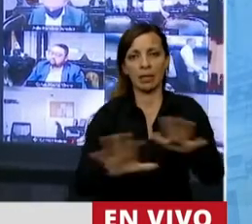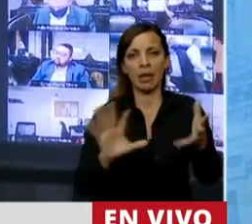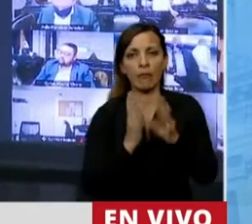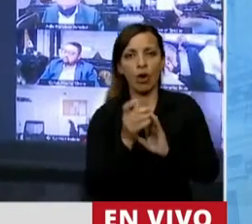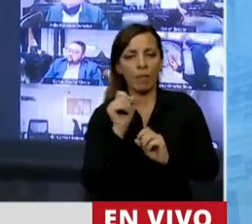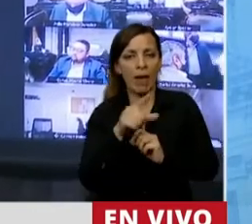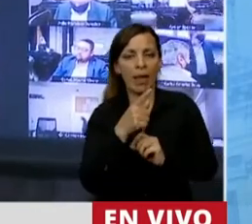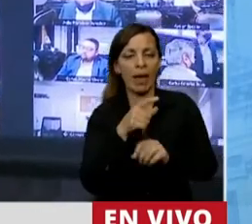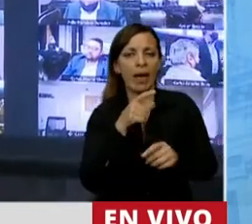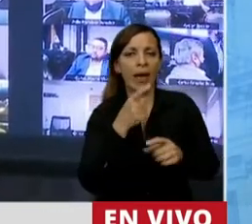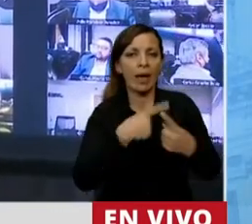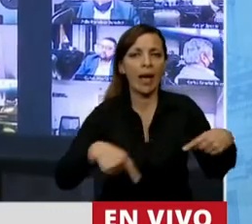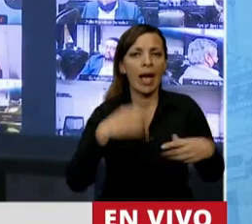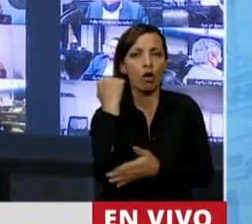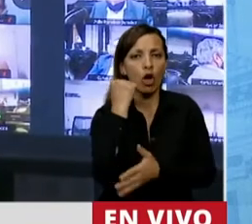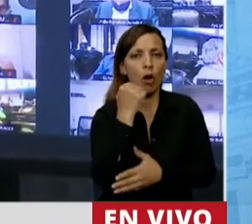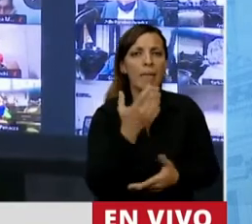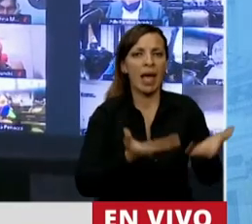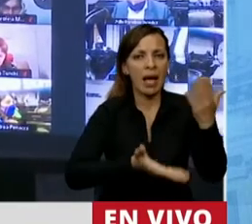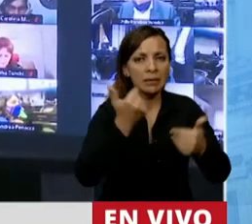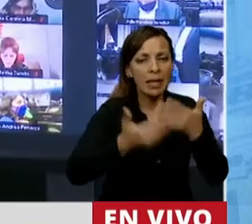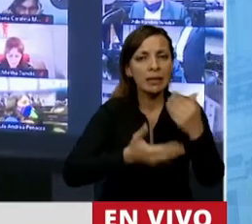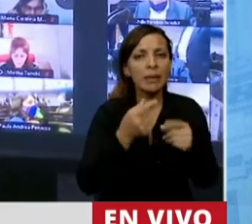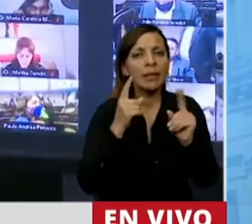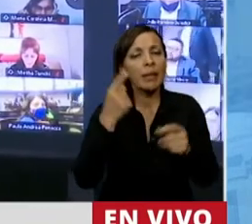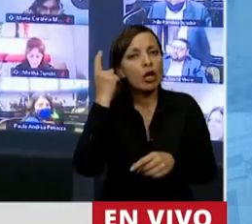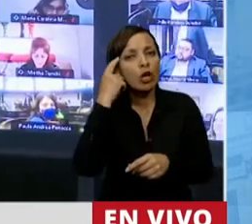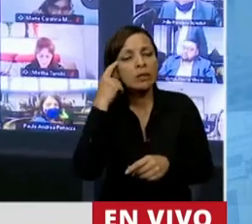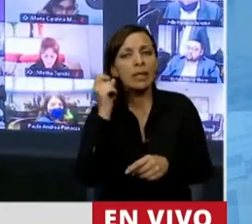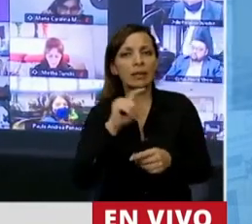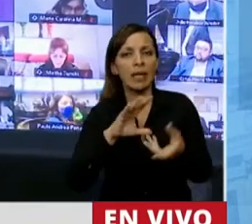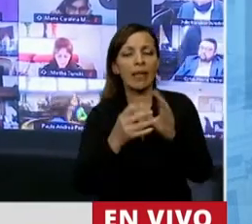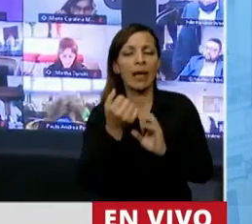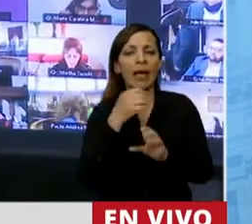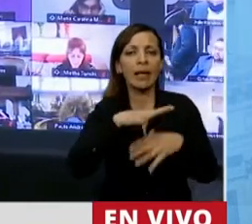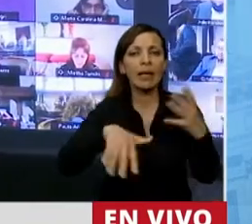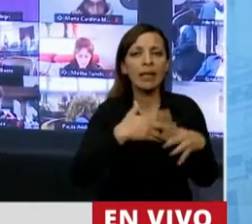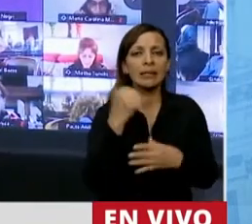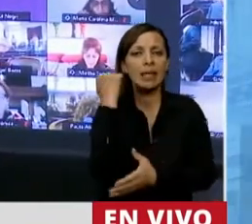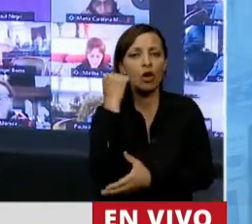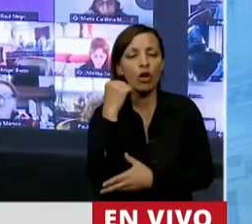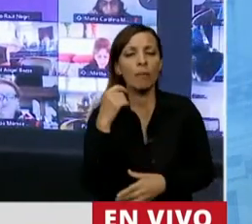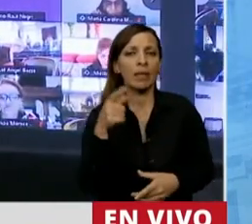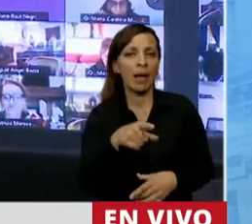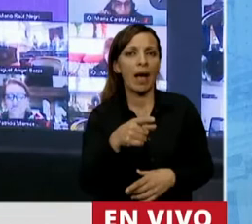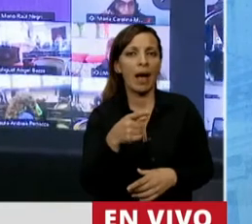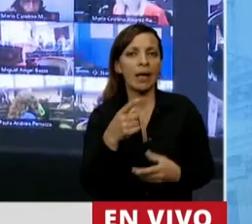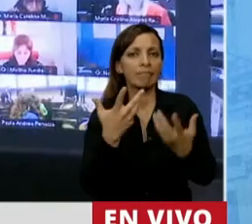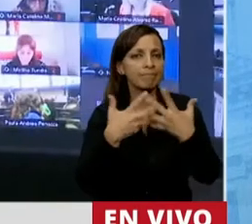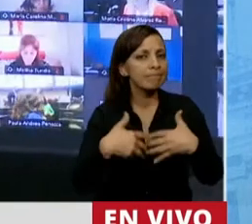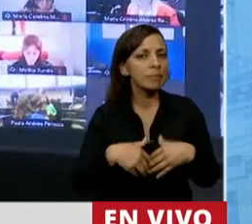extractivas y tomar conciencia de la crisis ecológica y sistémica a la cual nos estamos enfrentando.